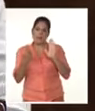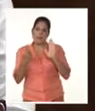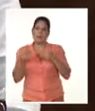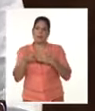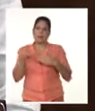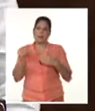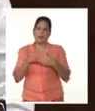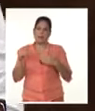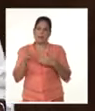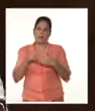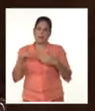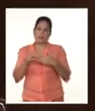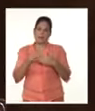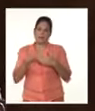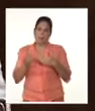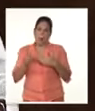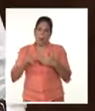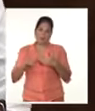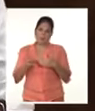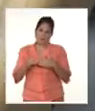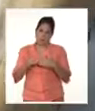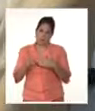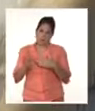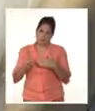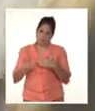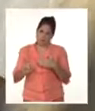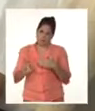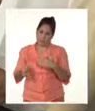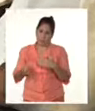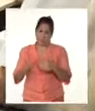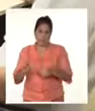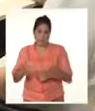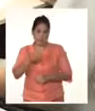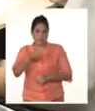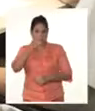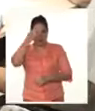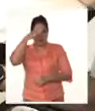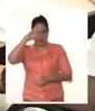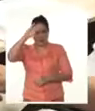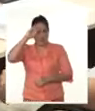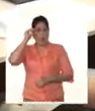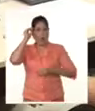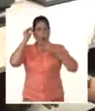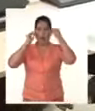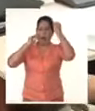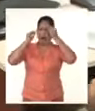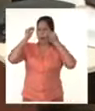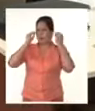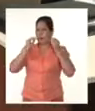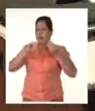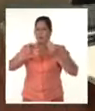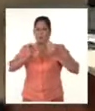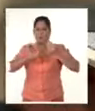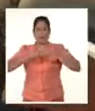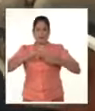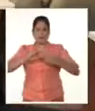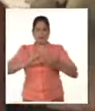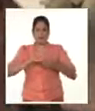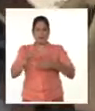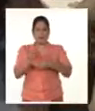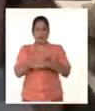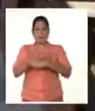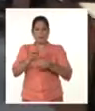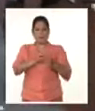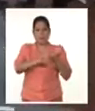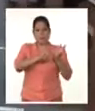divisa de los cuales nos hemos dispuesto. El presidente cubano hizo un análisis de los debates sostenidos en las diferentes